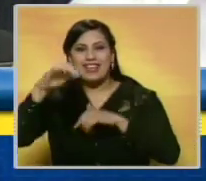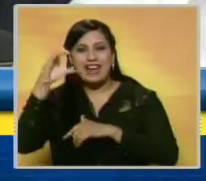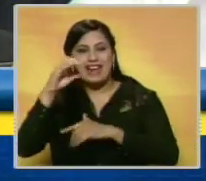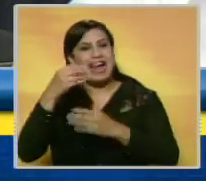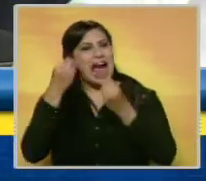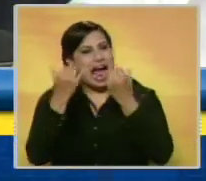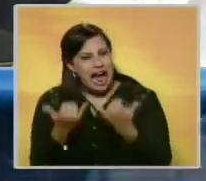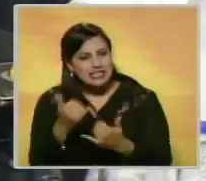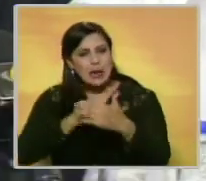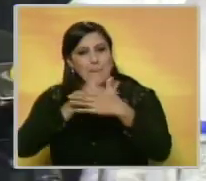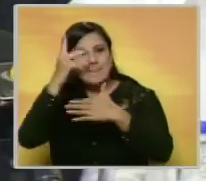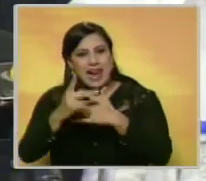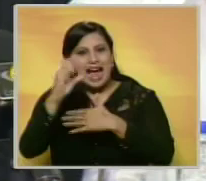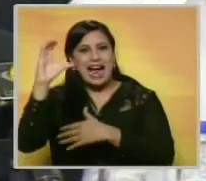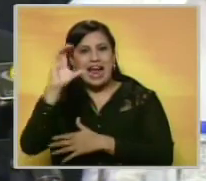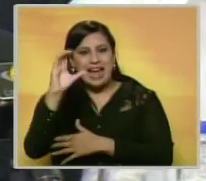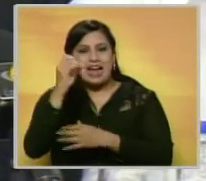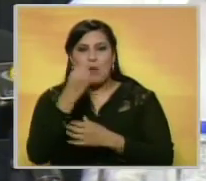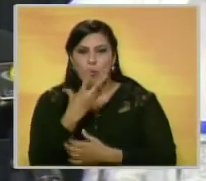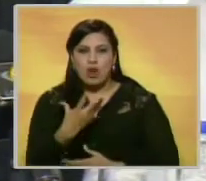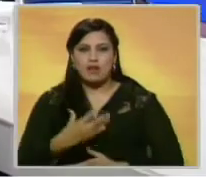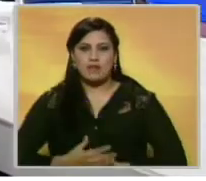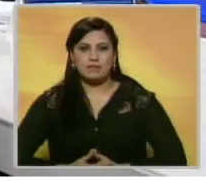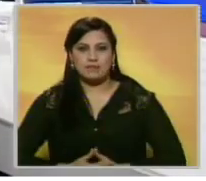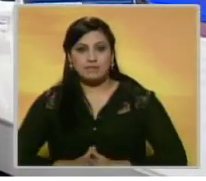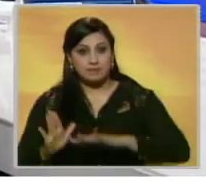como parte del plan Caracas Calidad.